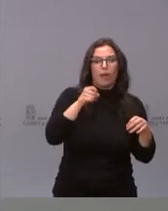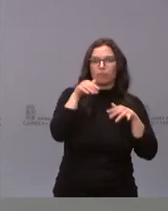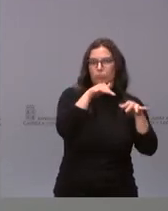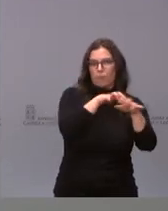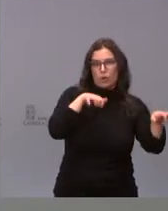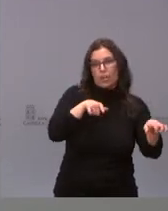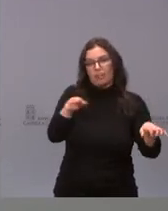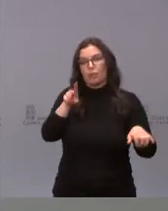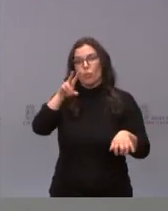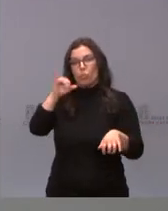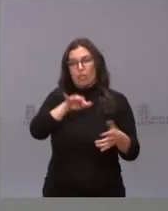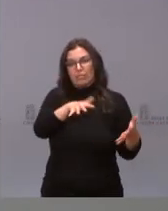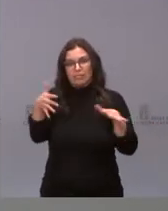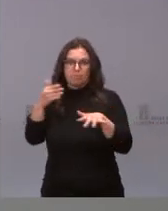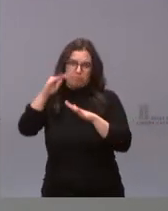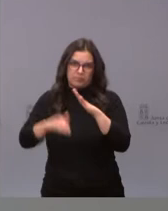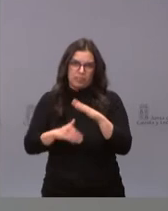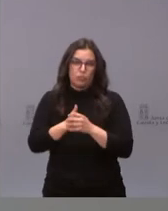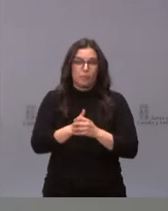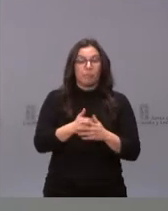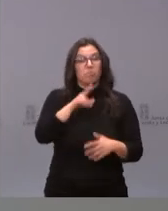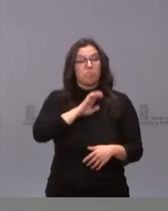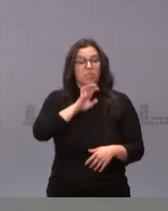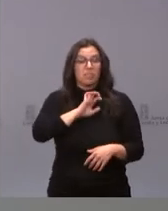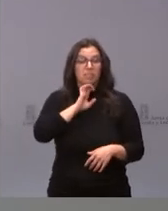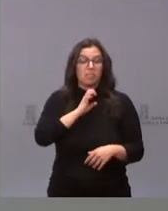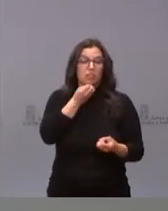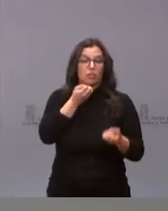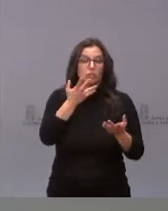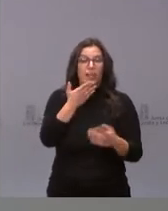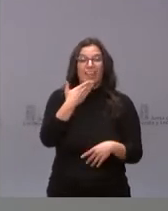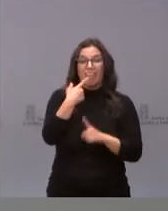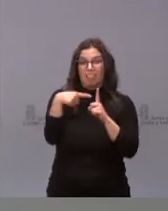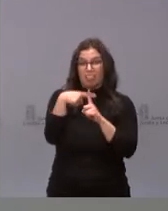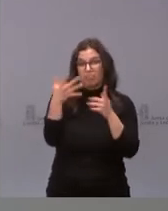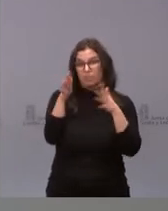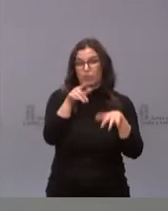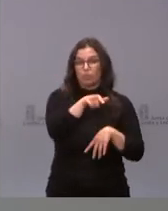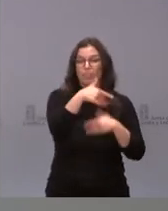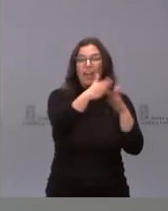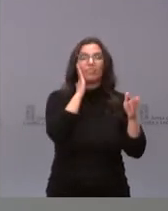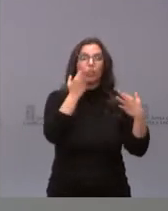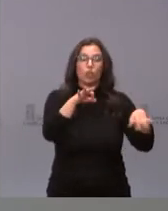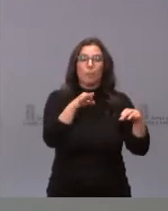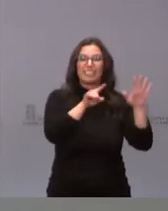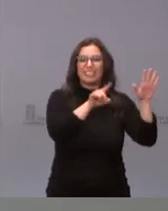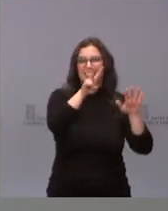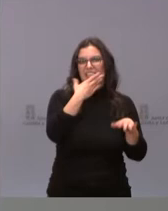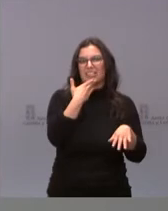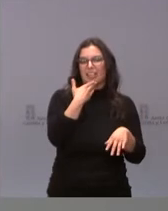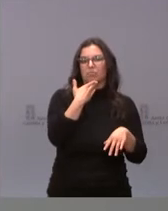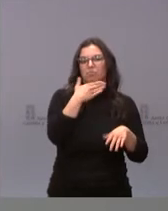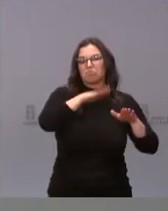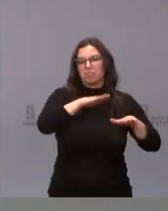El promedio de edad, es interesante poderlo comentar, en la planta es de 67 años, con estancias medias de 11